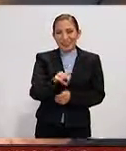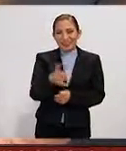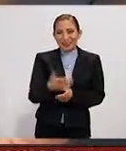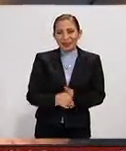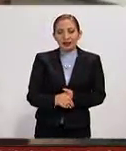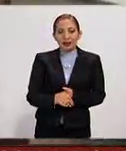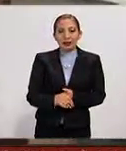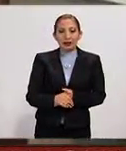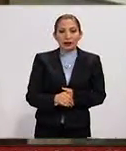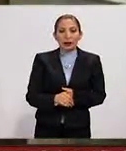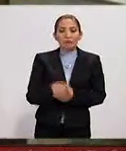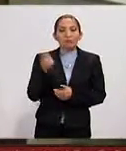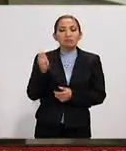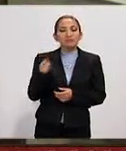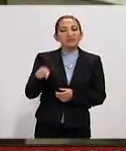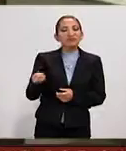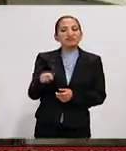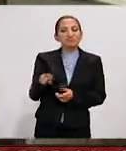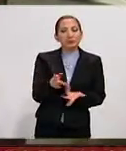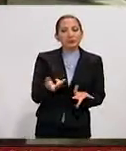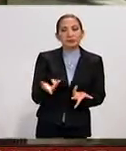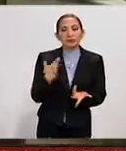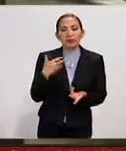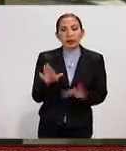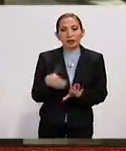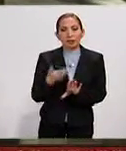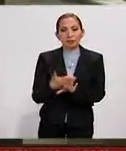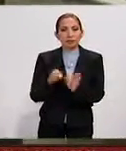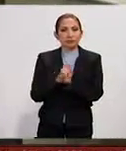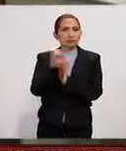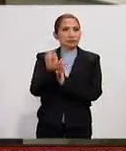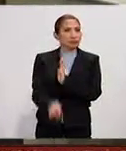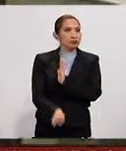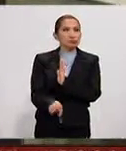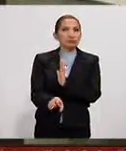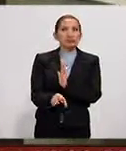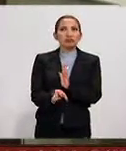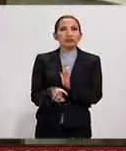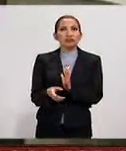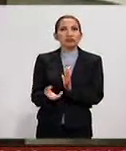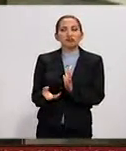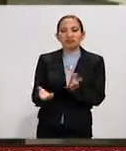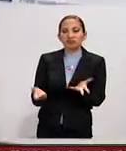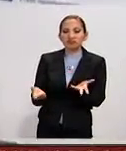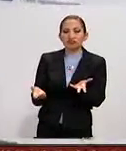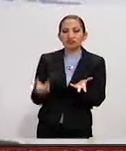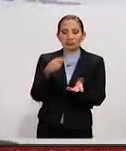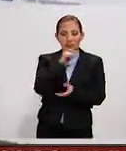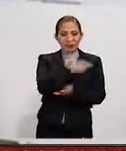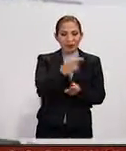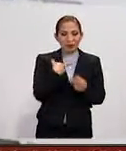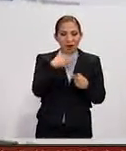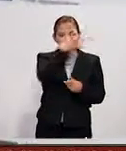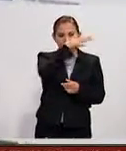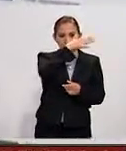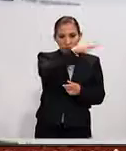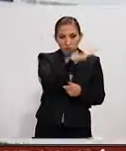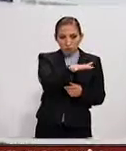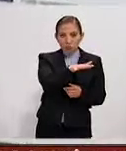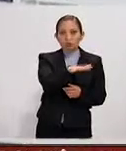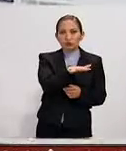cibergrooming consiste en el acoso, por ejemplo, por parte de un adulto